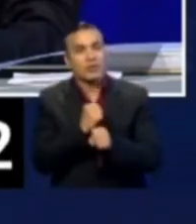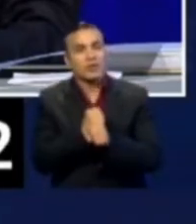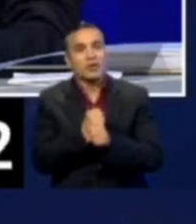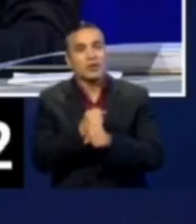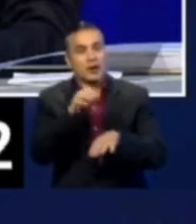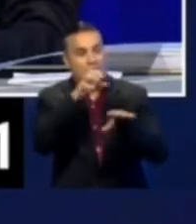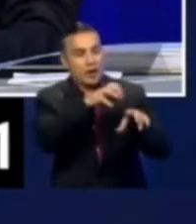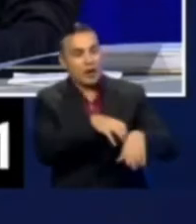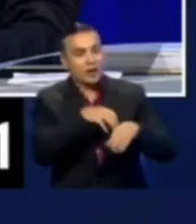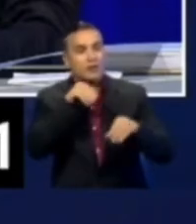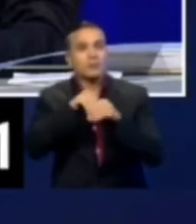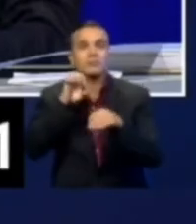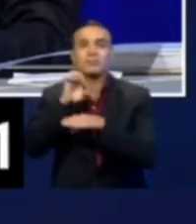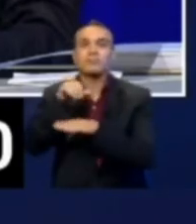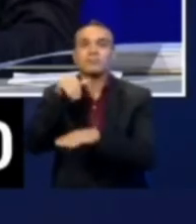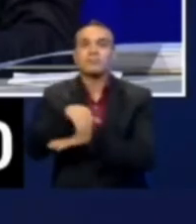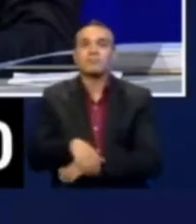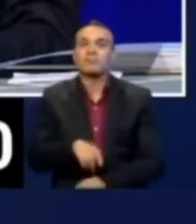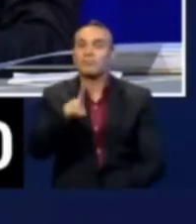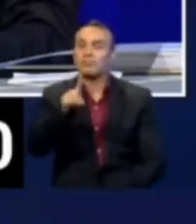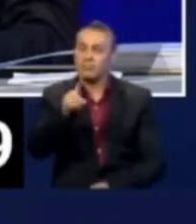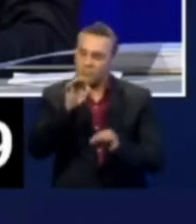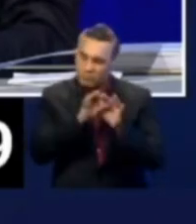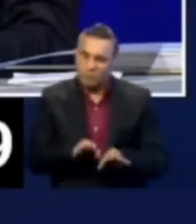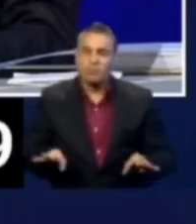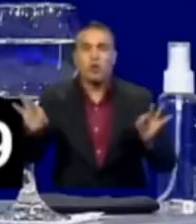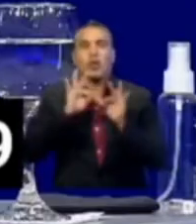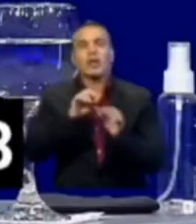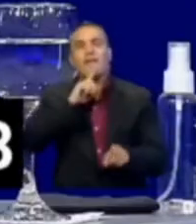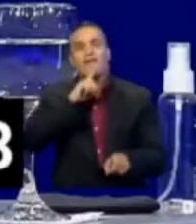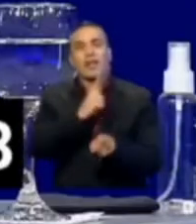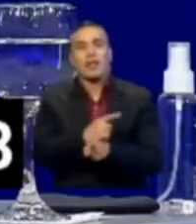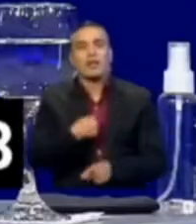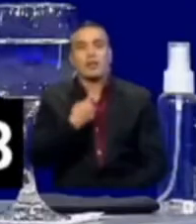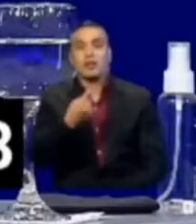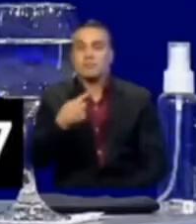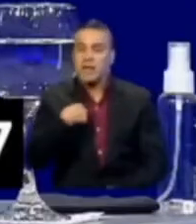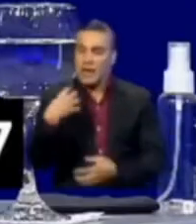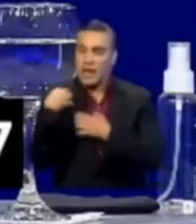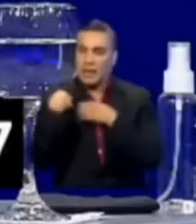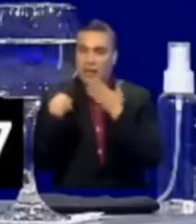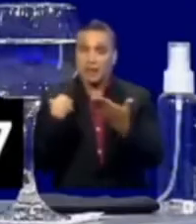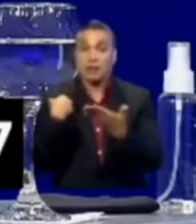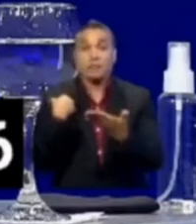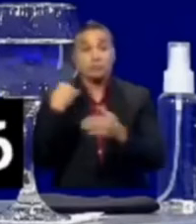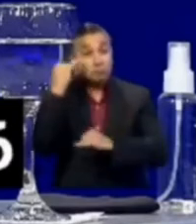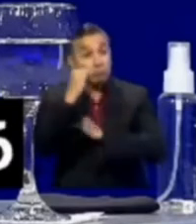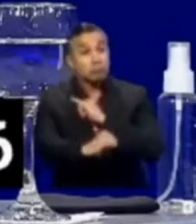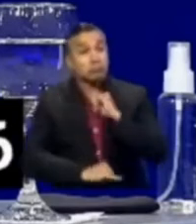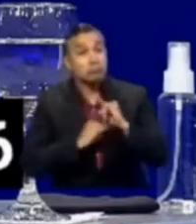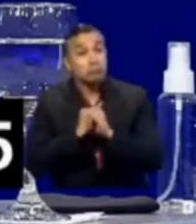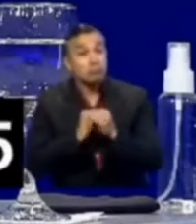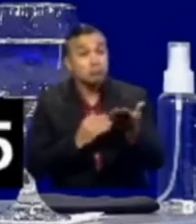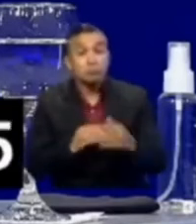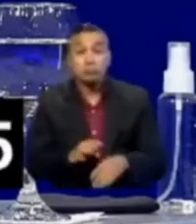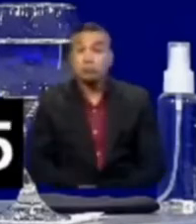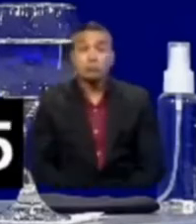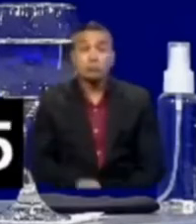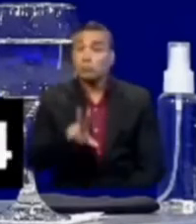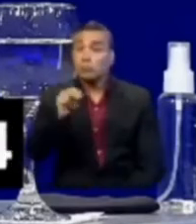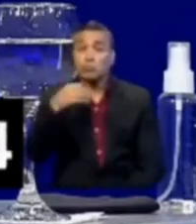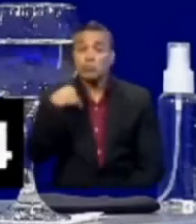de los agricultores ecuatorianos. Eso ténganlo por seguro. Esa es nuestra garantía. A nivel internacional, no hay por qué